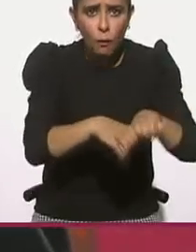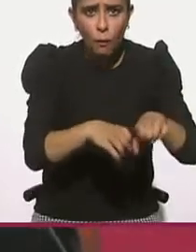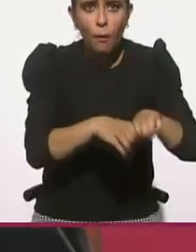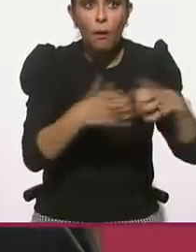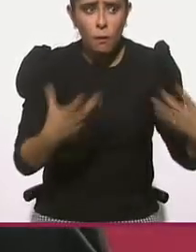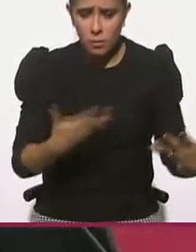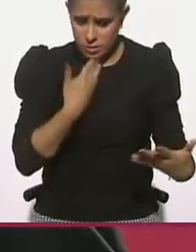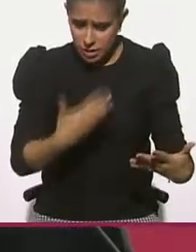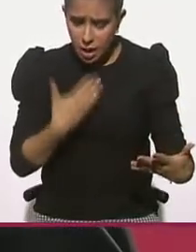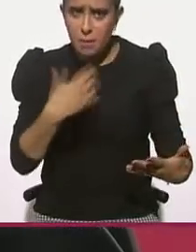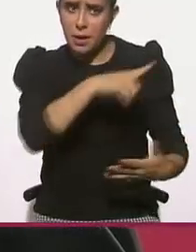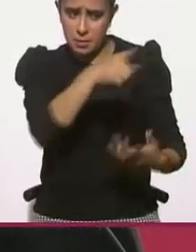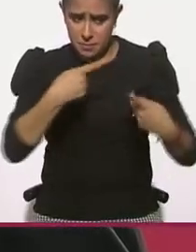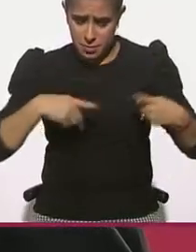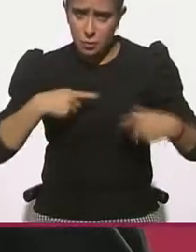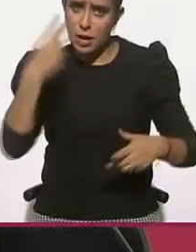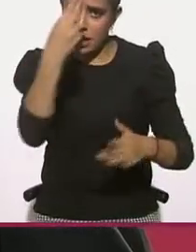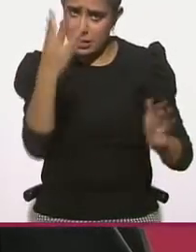gente participe.